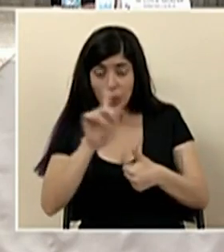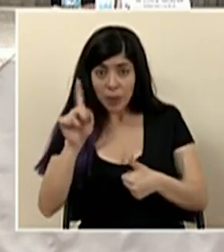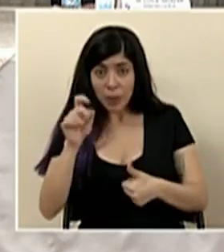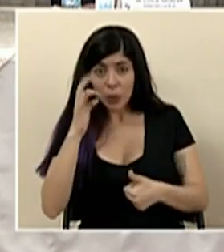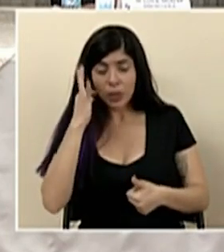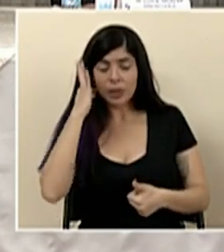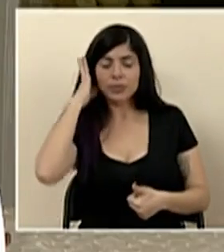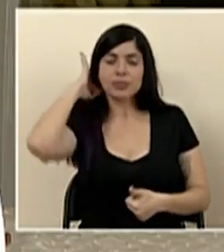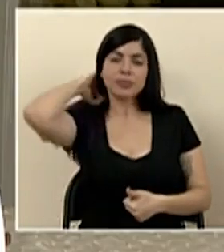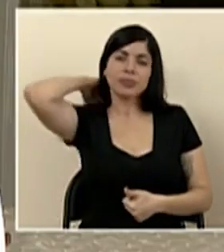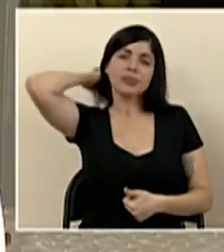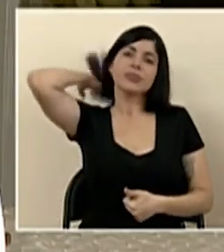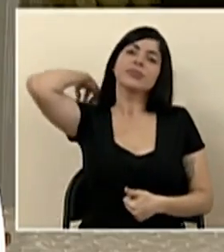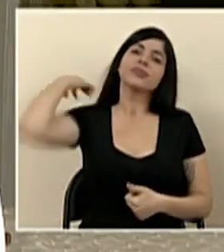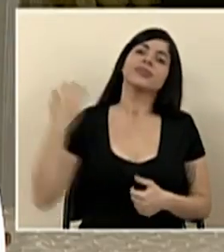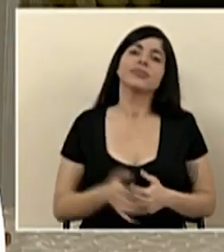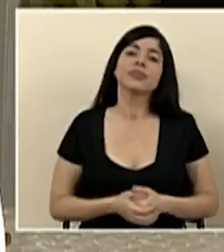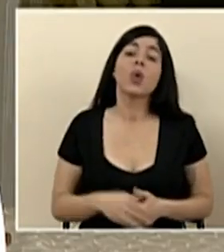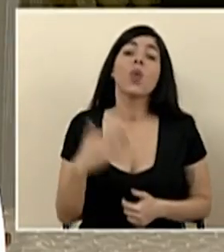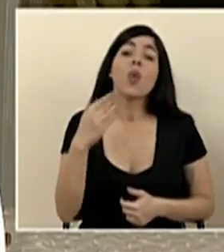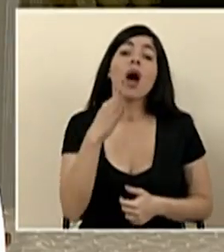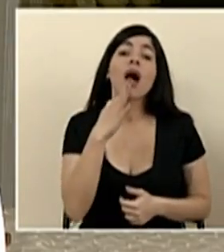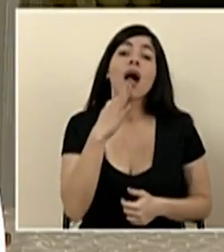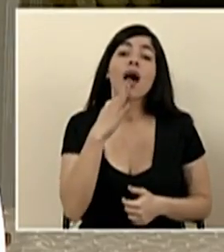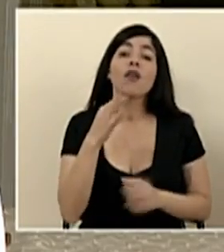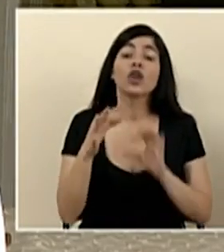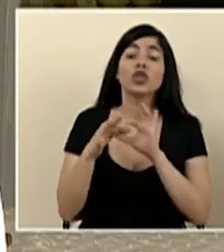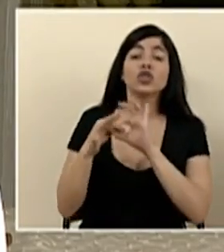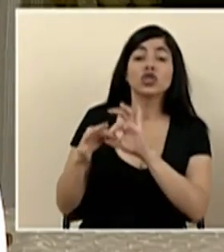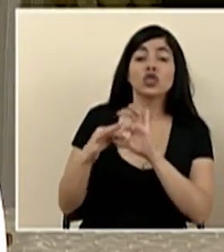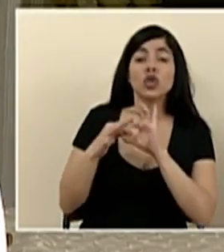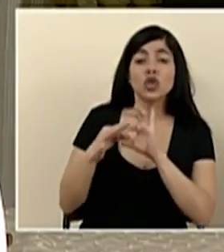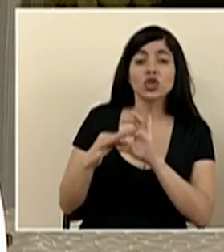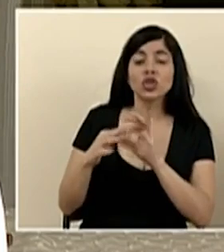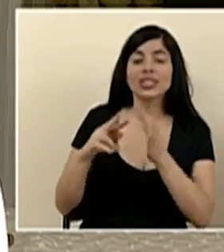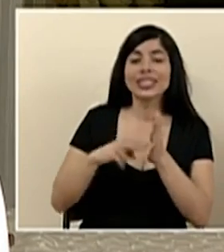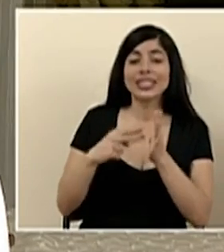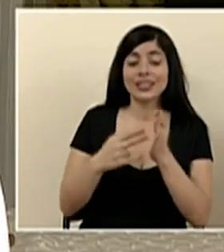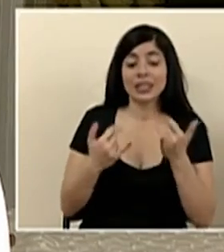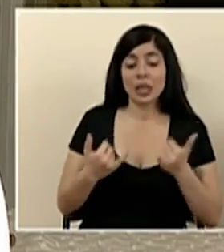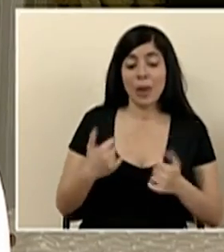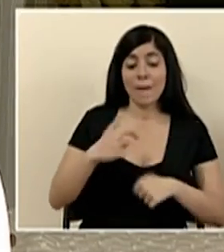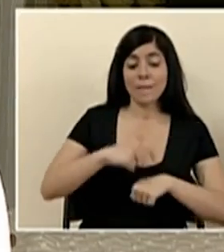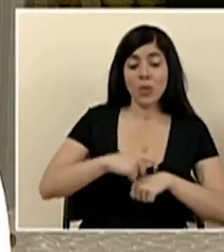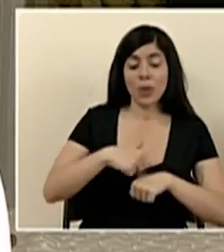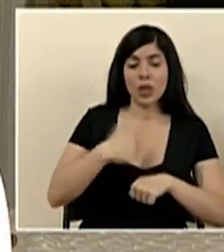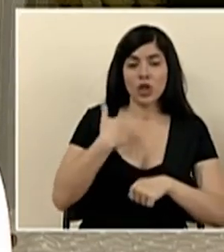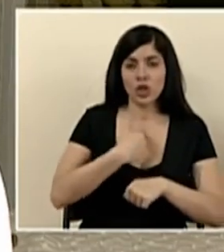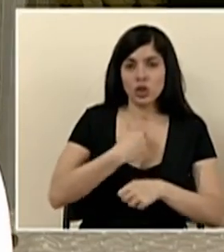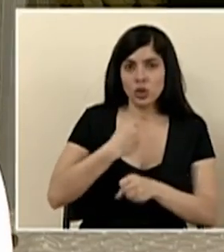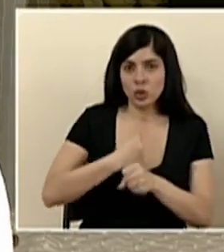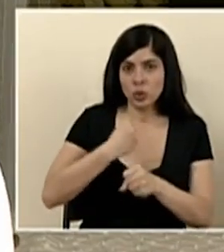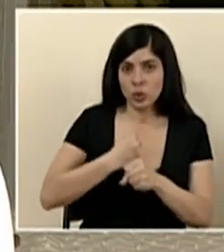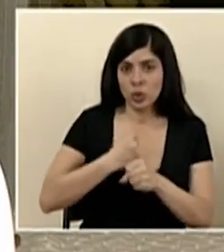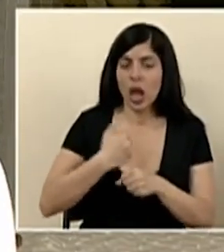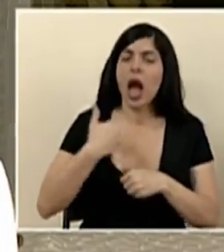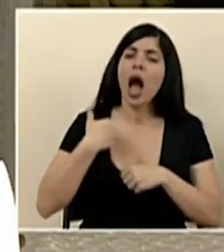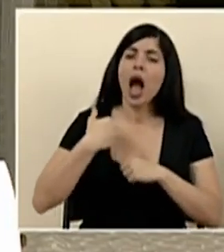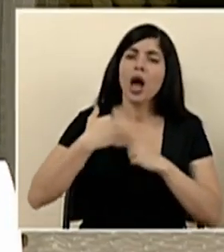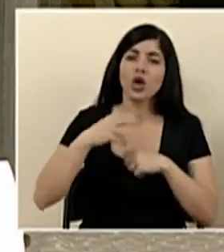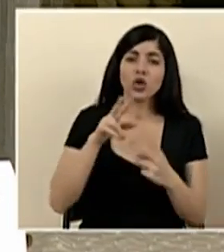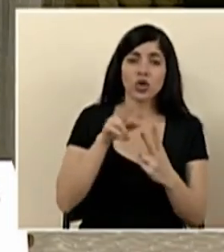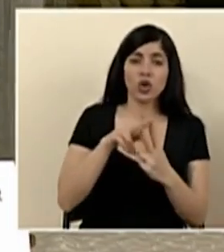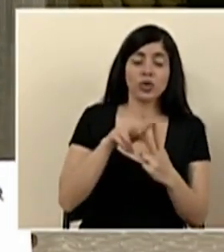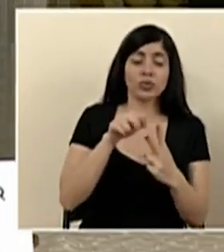señor ministro mire cuando hablamos de socios estratégicos estamos hablando que en este momento estamos trabajando y aquí tal vez existen dos los